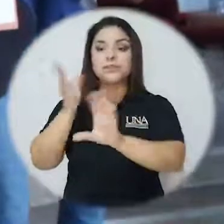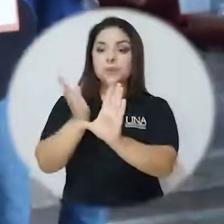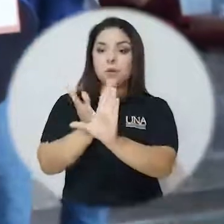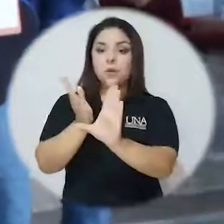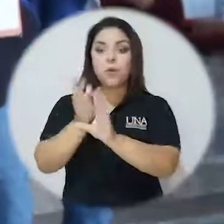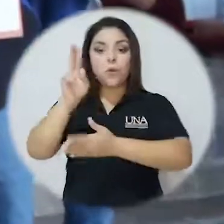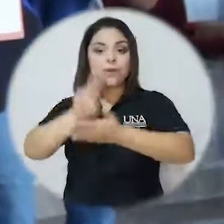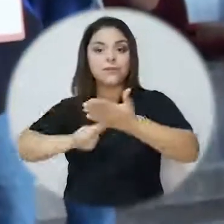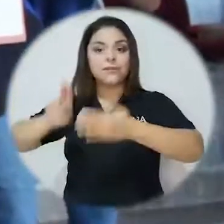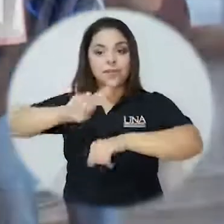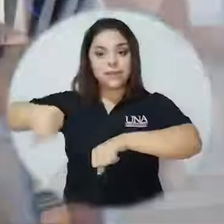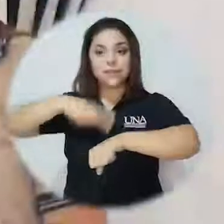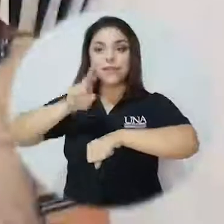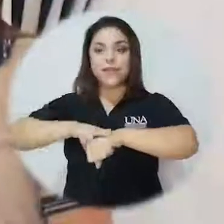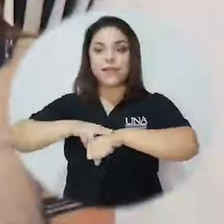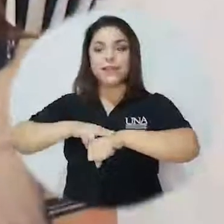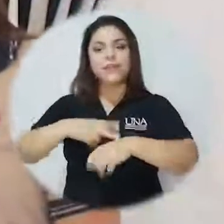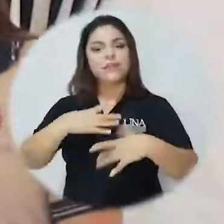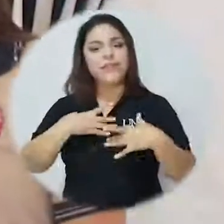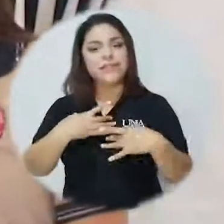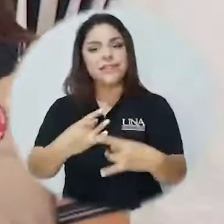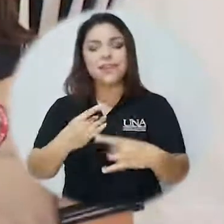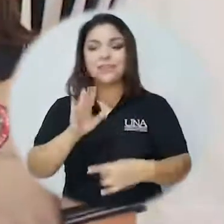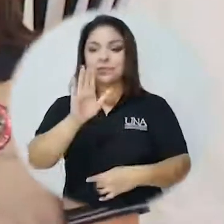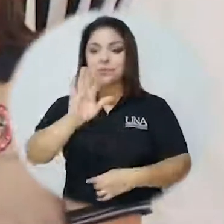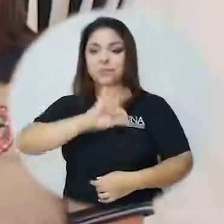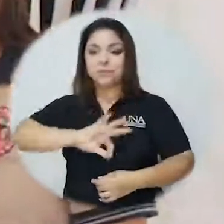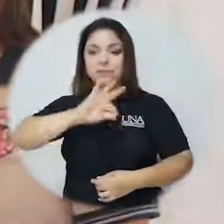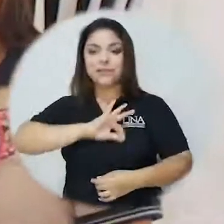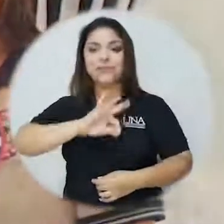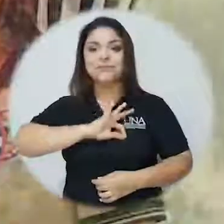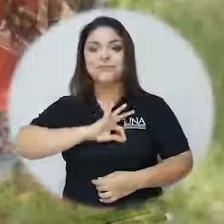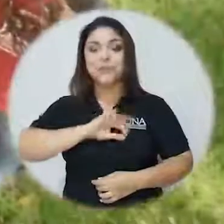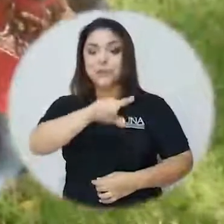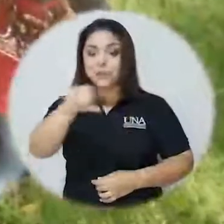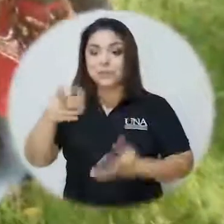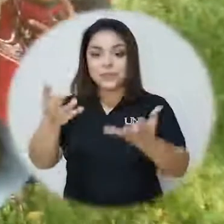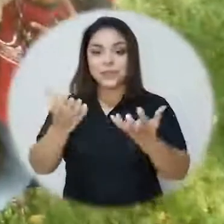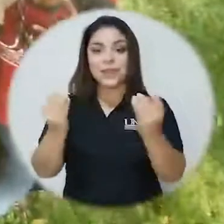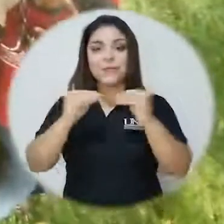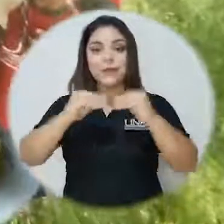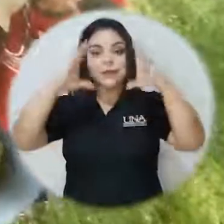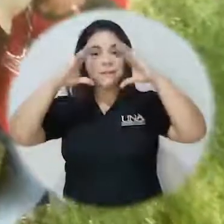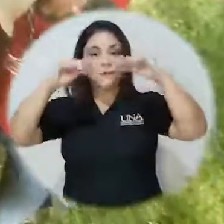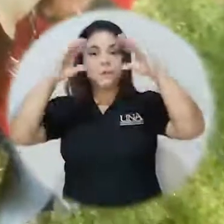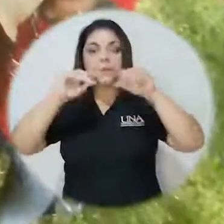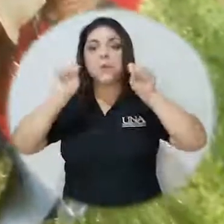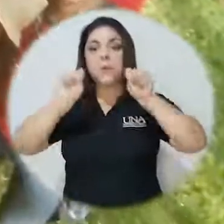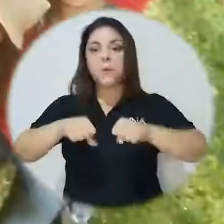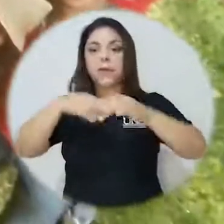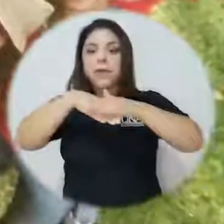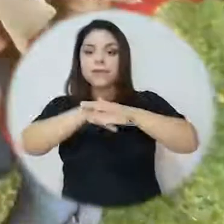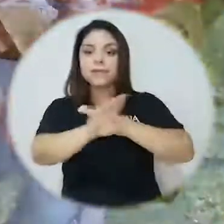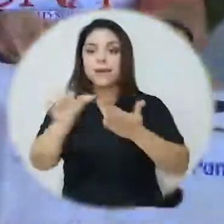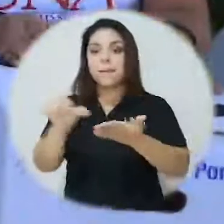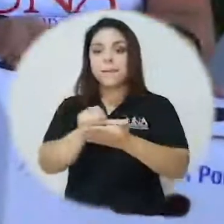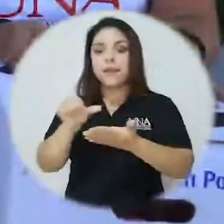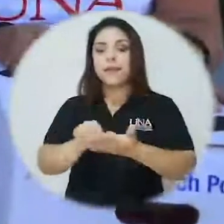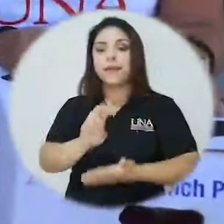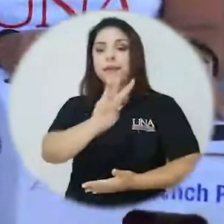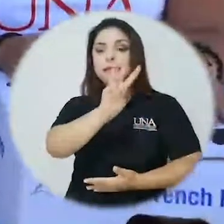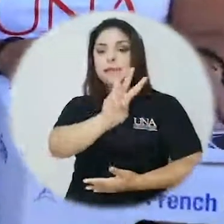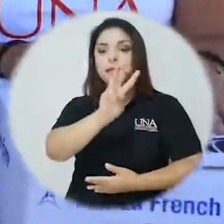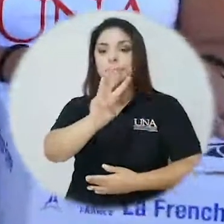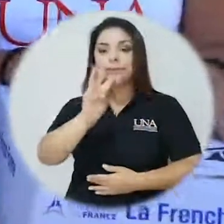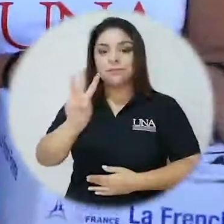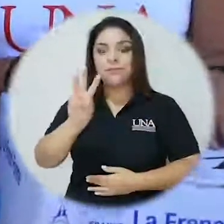de Orientación y Psicología de la Universidad Nacional, nos interesa tu bienestar. Si quieres tener más información, puedes ingresar a